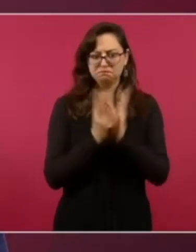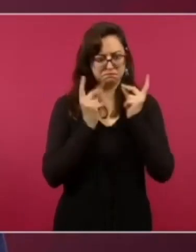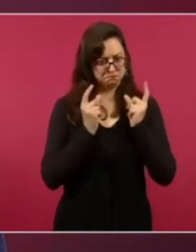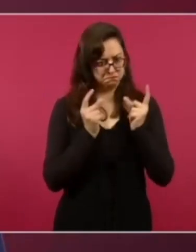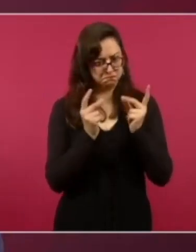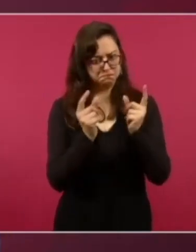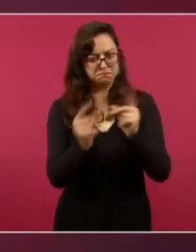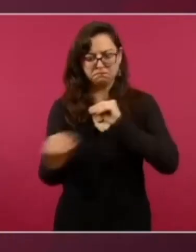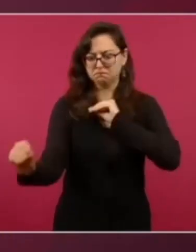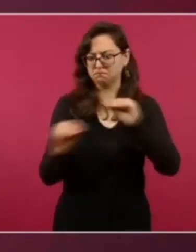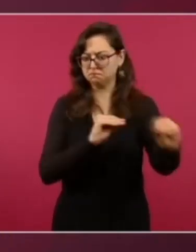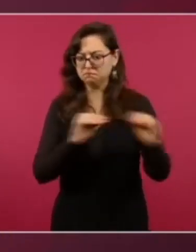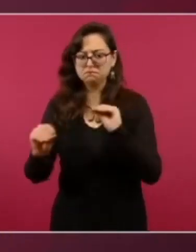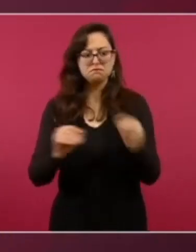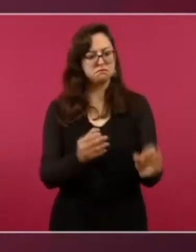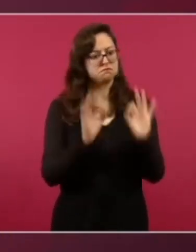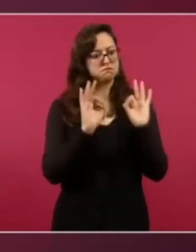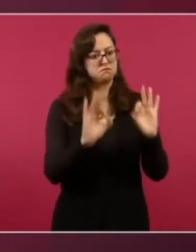de movilizarse.